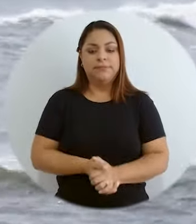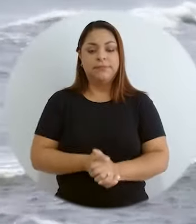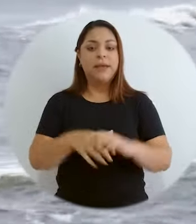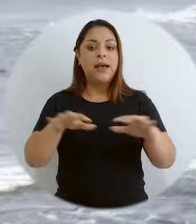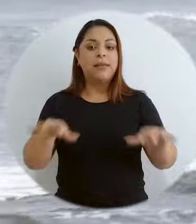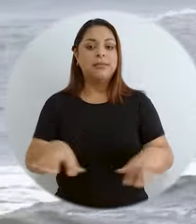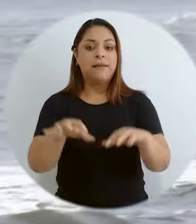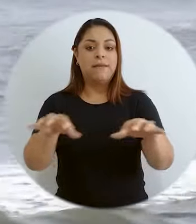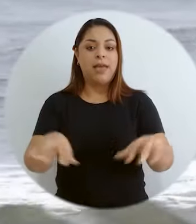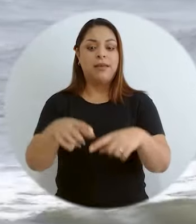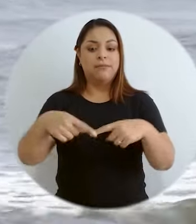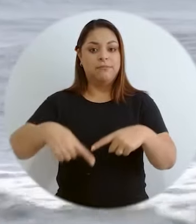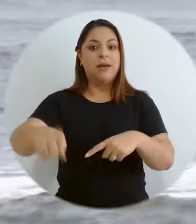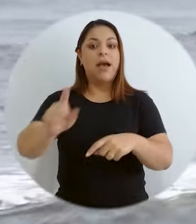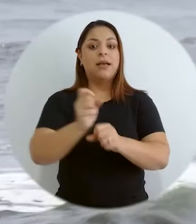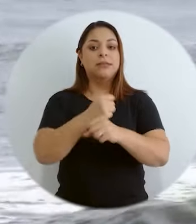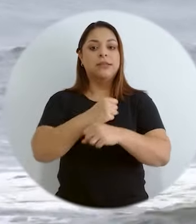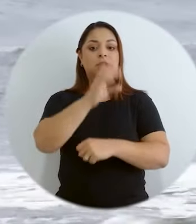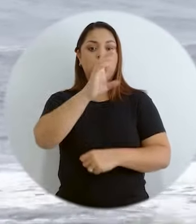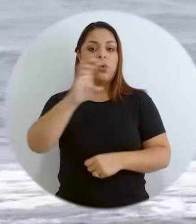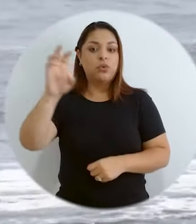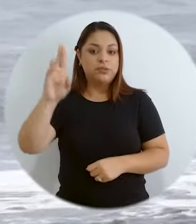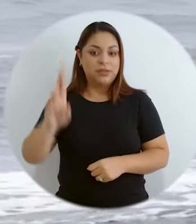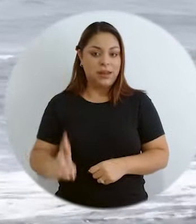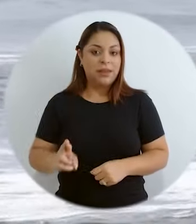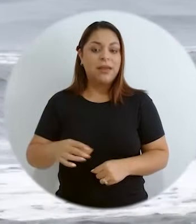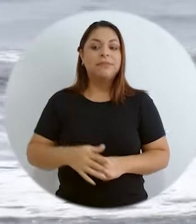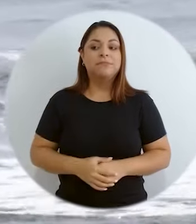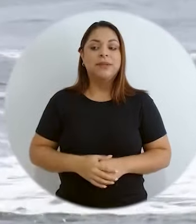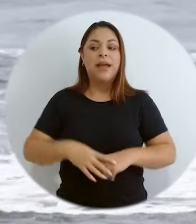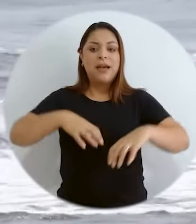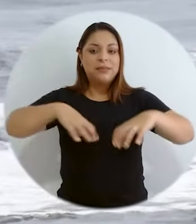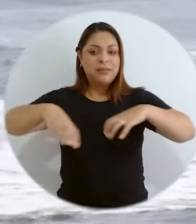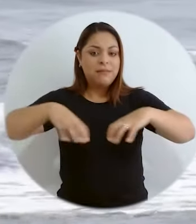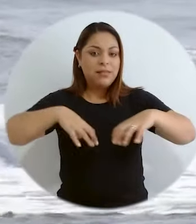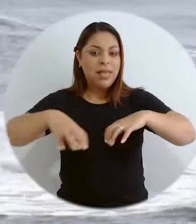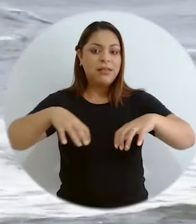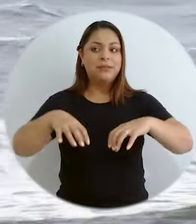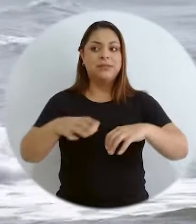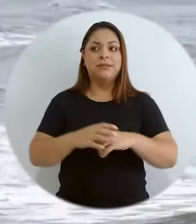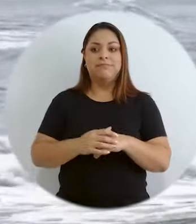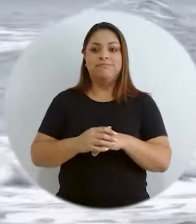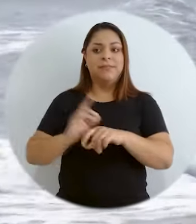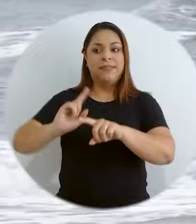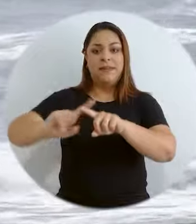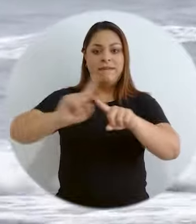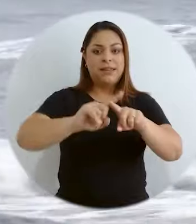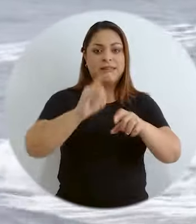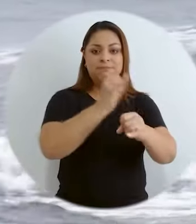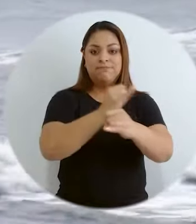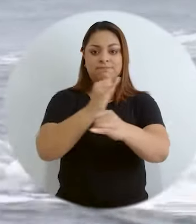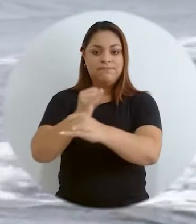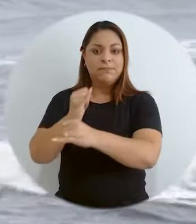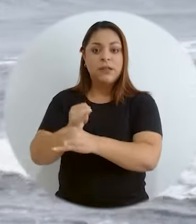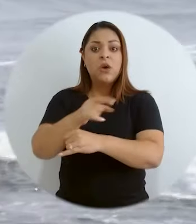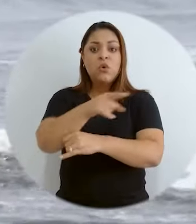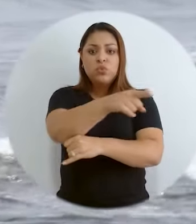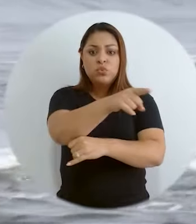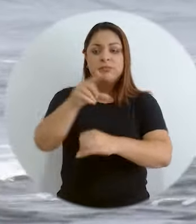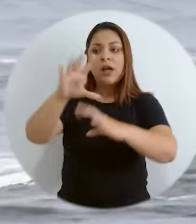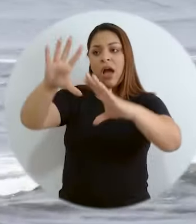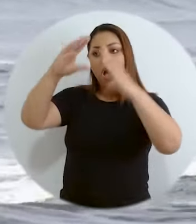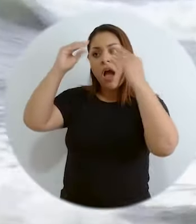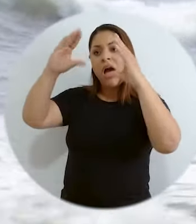aproveche estas actividades que se van a realizar en Costa Rica, las actividades que están realizando cada una de las